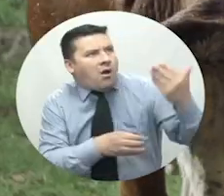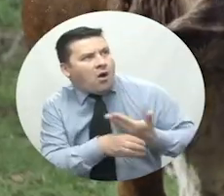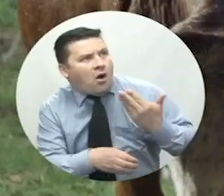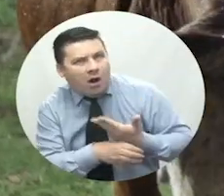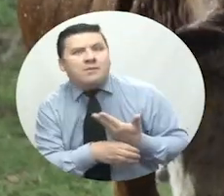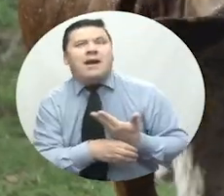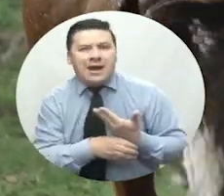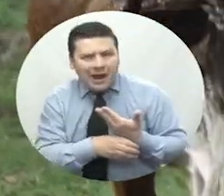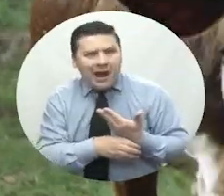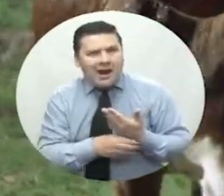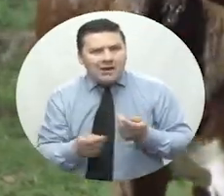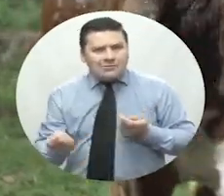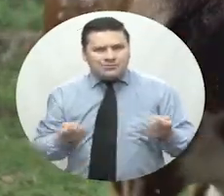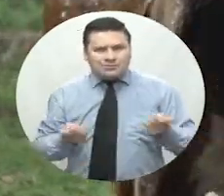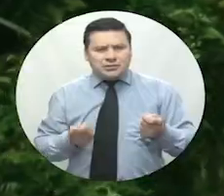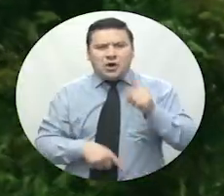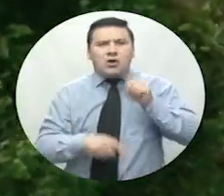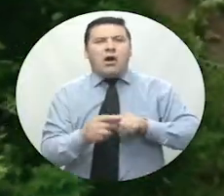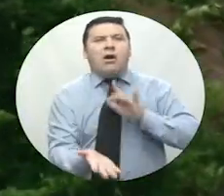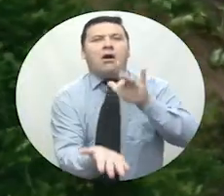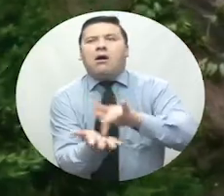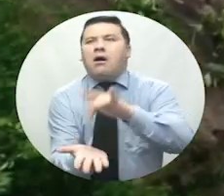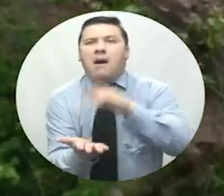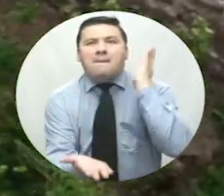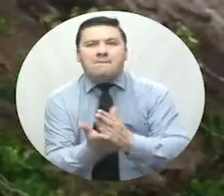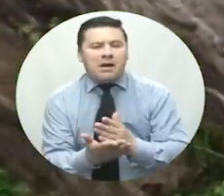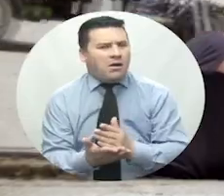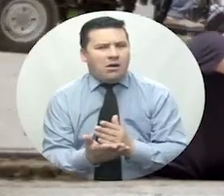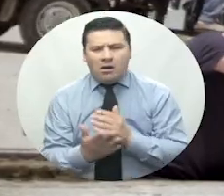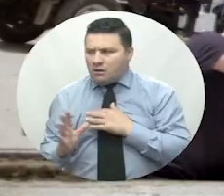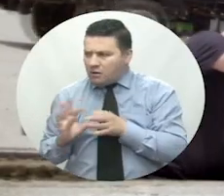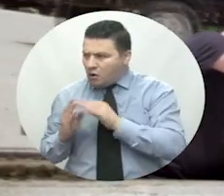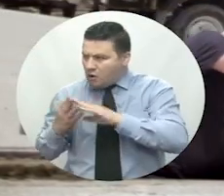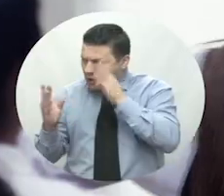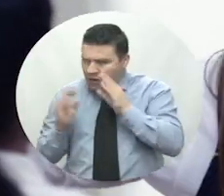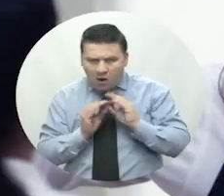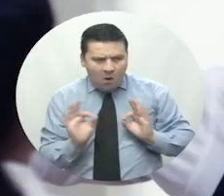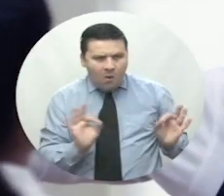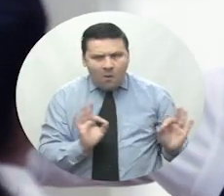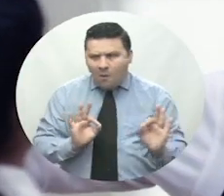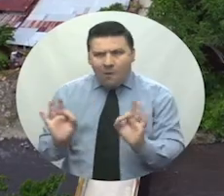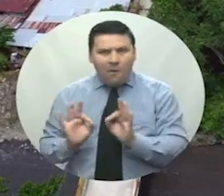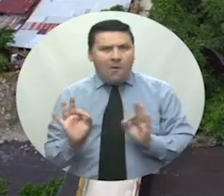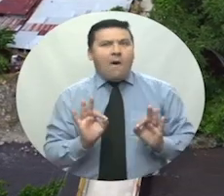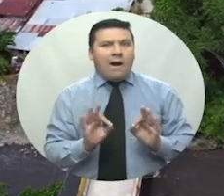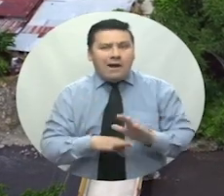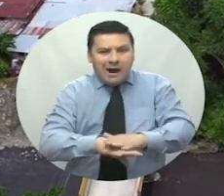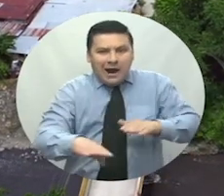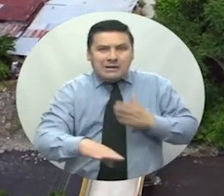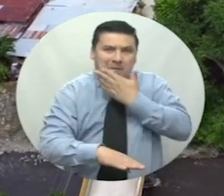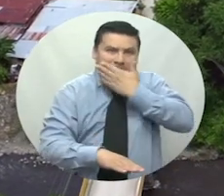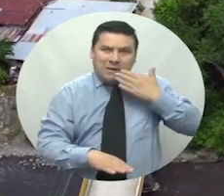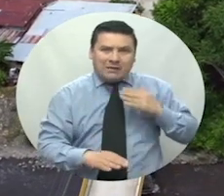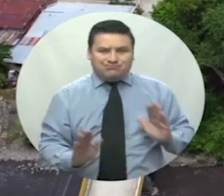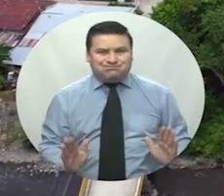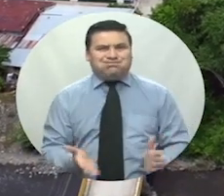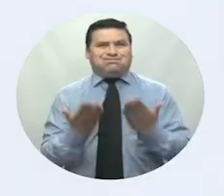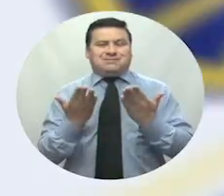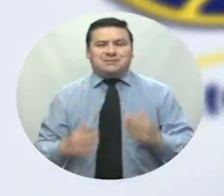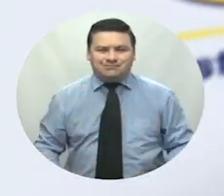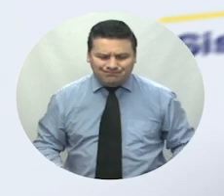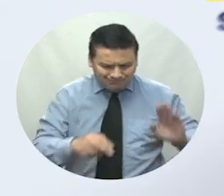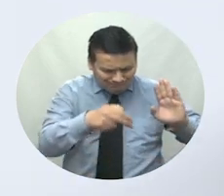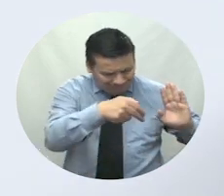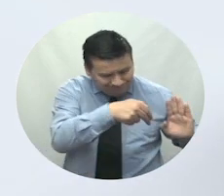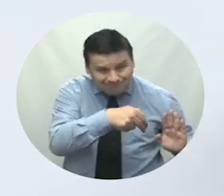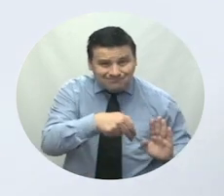las recomendaciones. Asecúrate. No te expongas. Organízate con tu comunidad. La prevención es nuestra